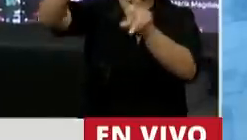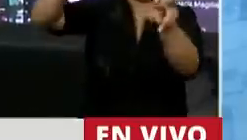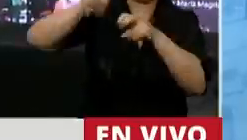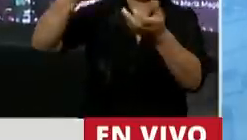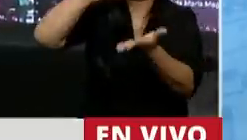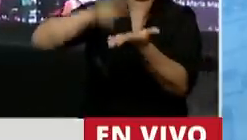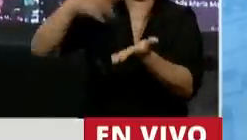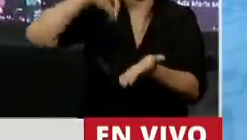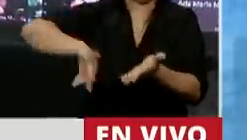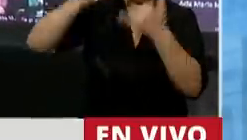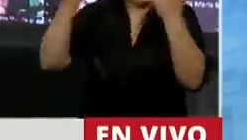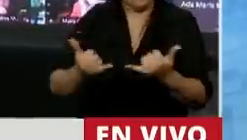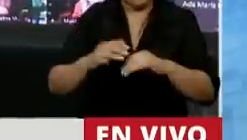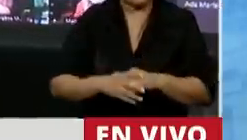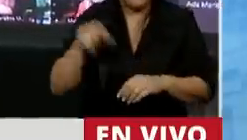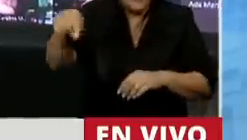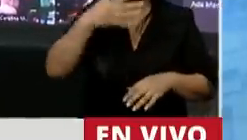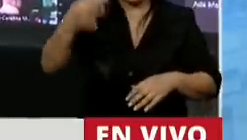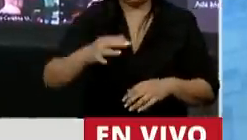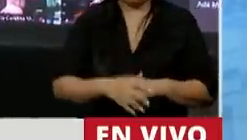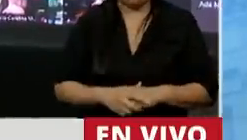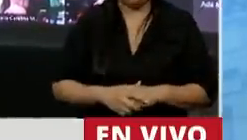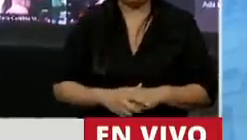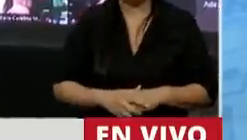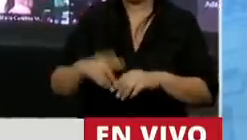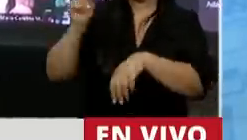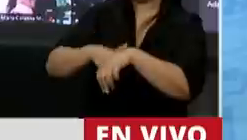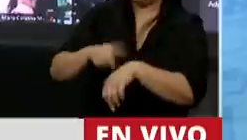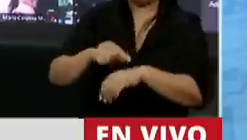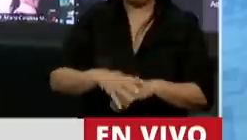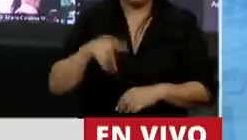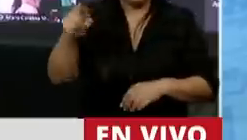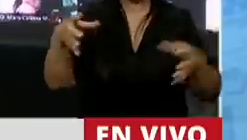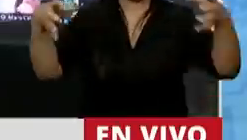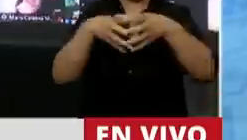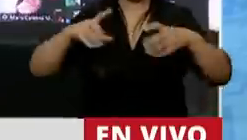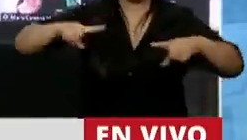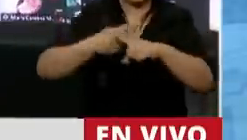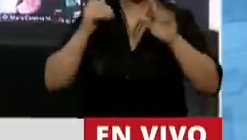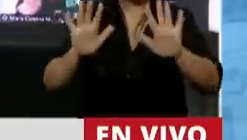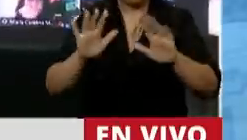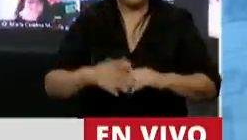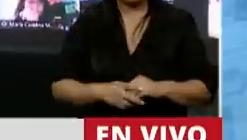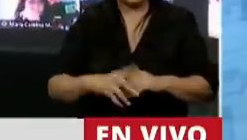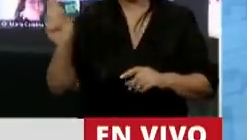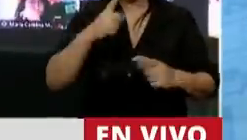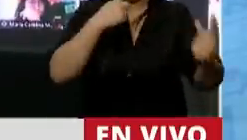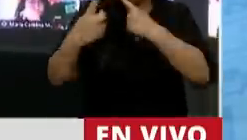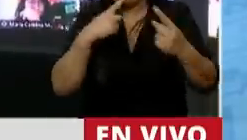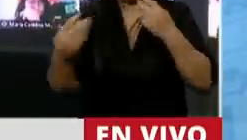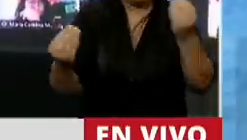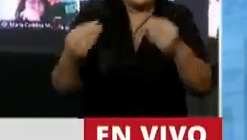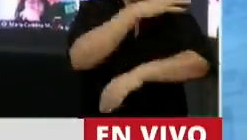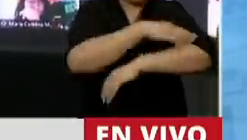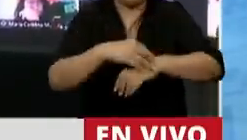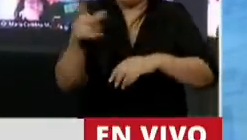es la realidad, Presidente. Lo que marca el sentido de una fuerza política, Presidente, no es preguntarle qué hace con